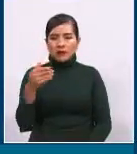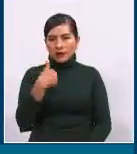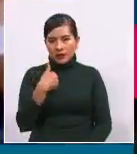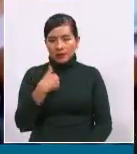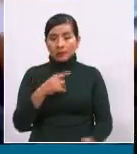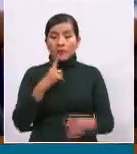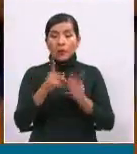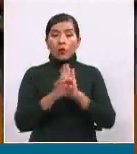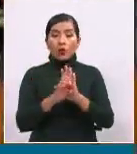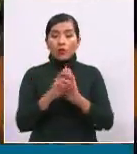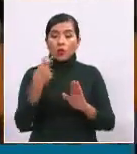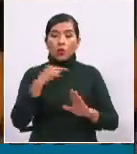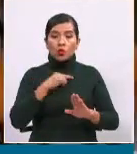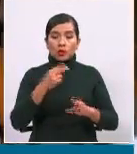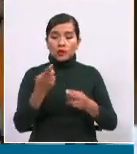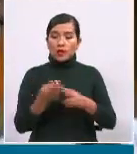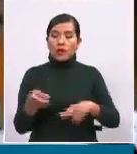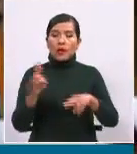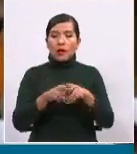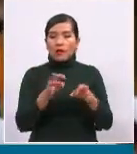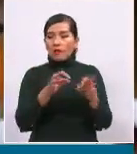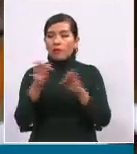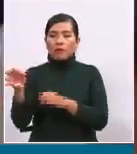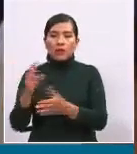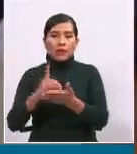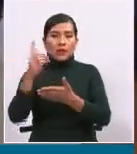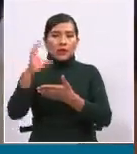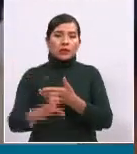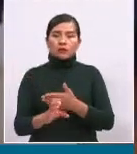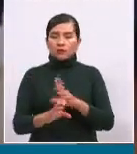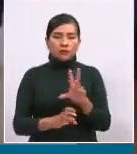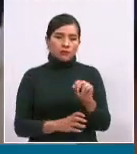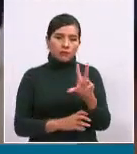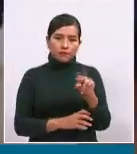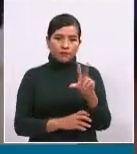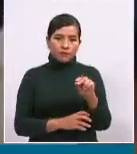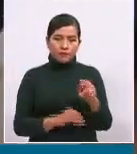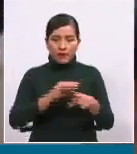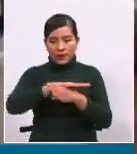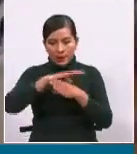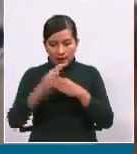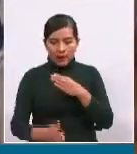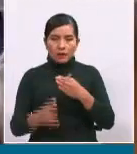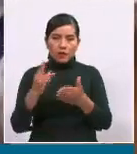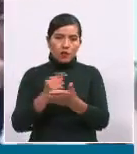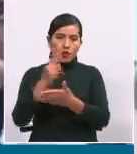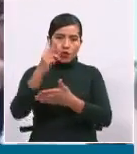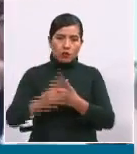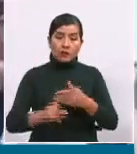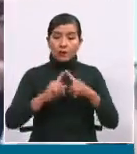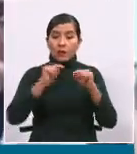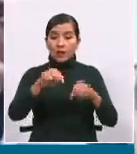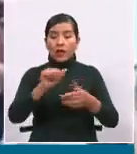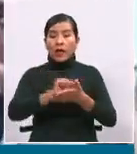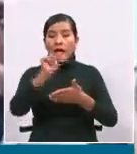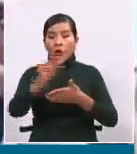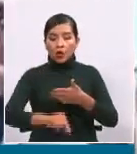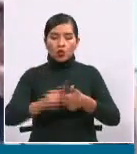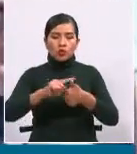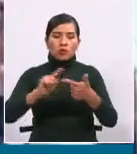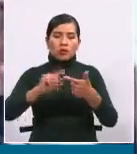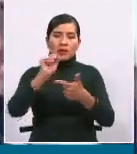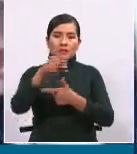no vamos a ampliar en el mes de diciembre. O sea, lo que vamos a trabajar este mes de agosto, septiembre,